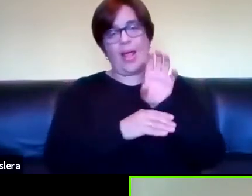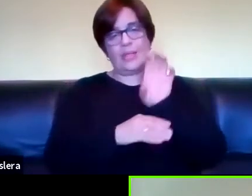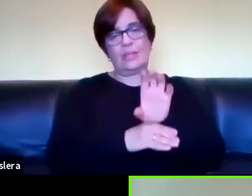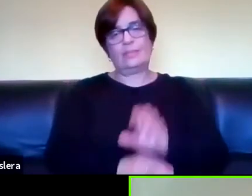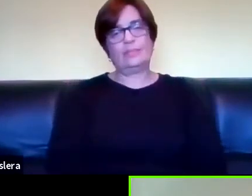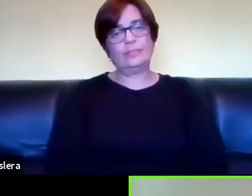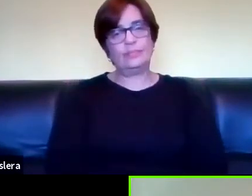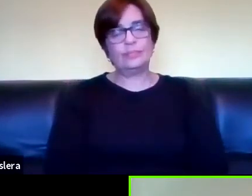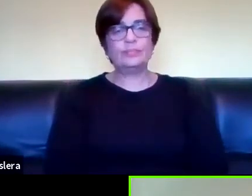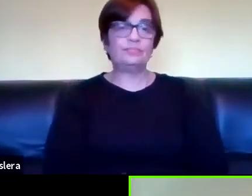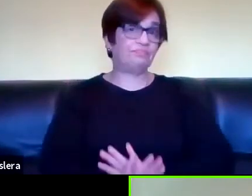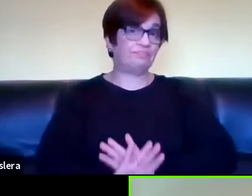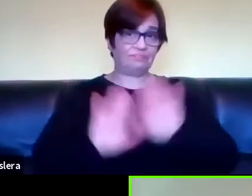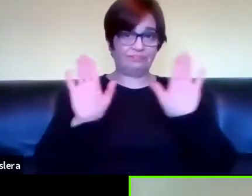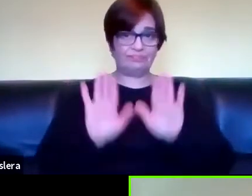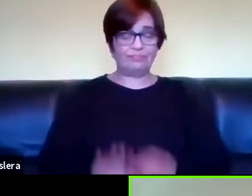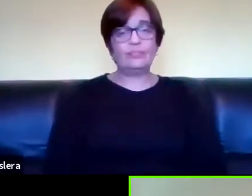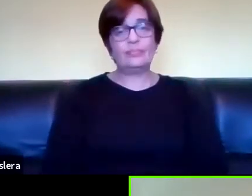he dicho